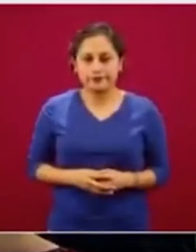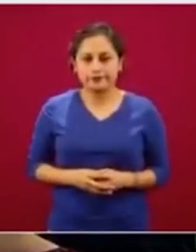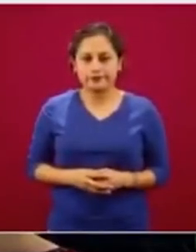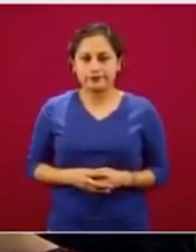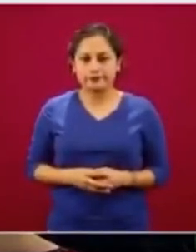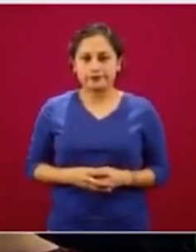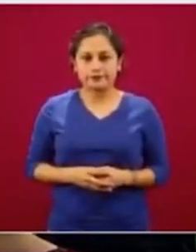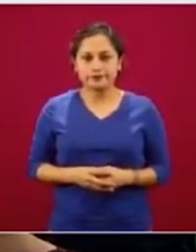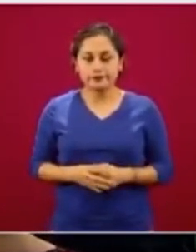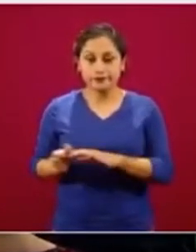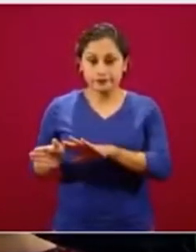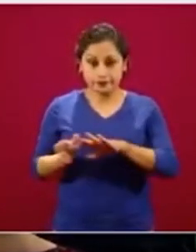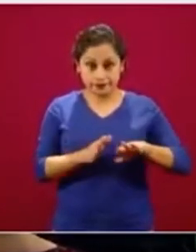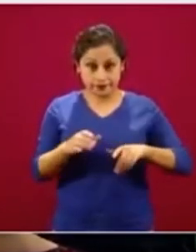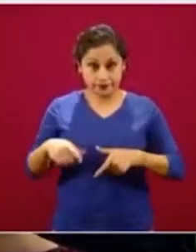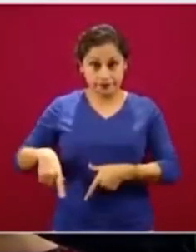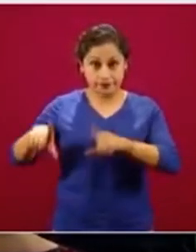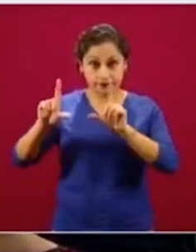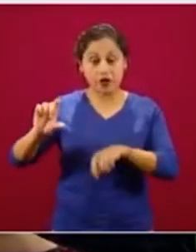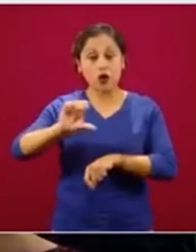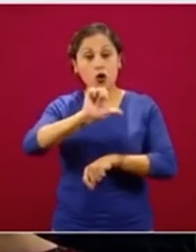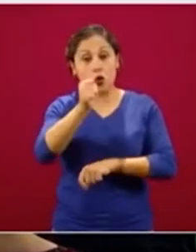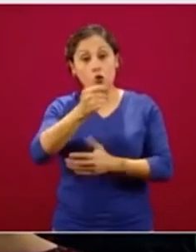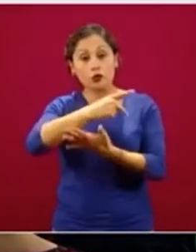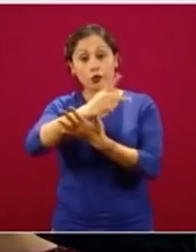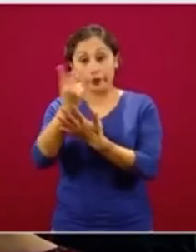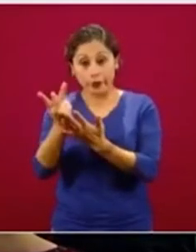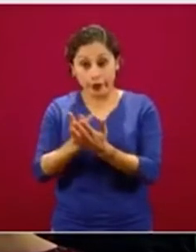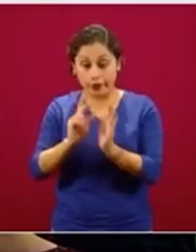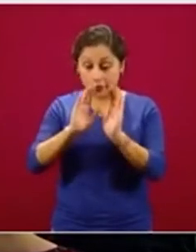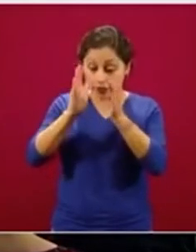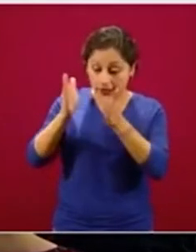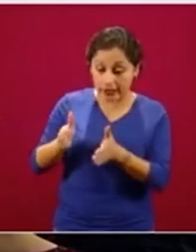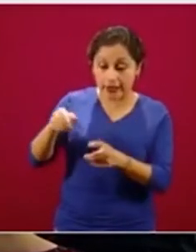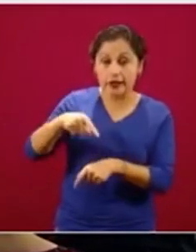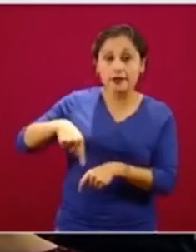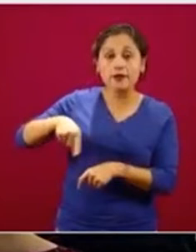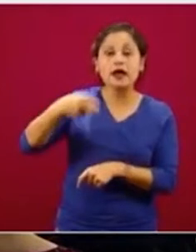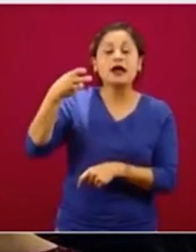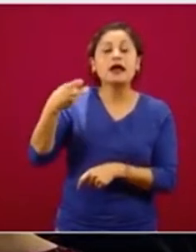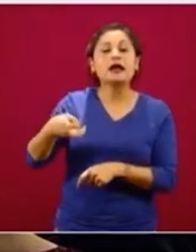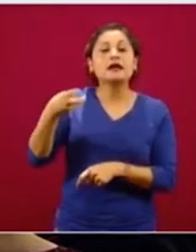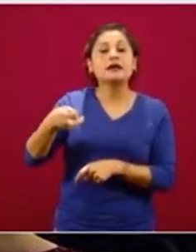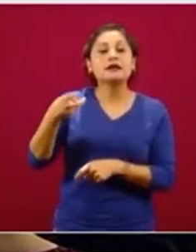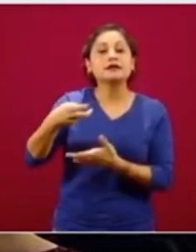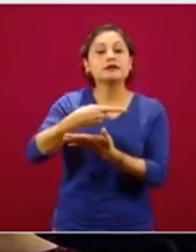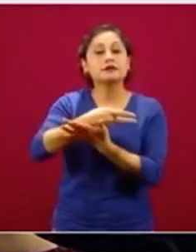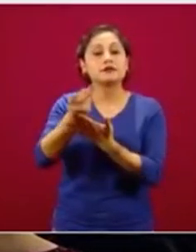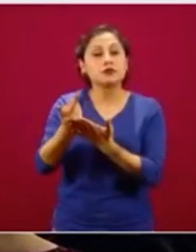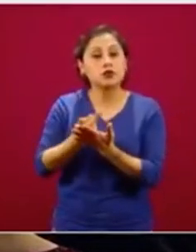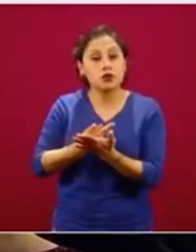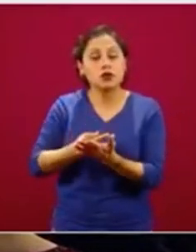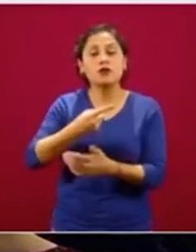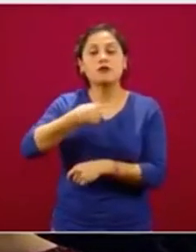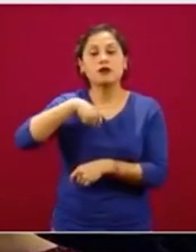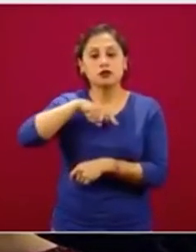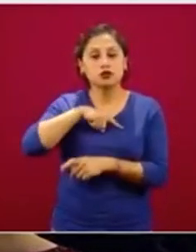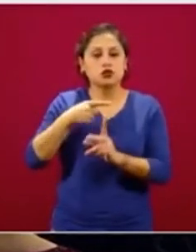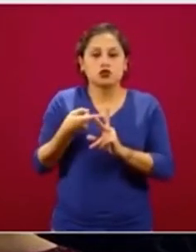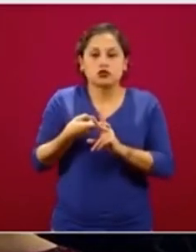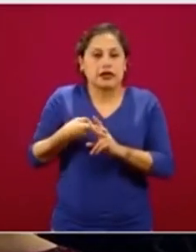El siguiente programa es uno que estamos realmente iniciando esta semana, lo